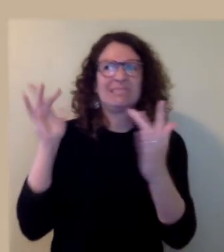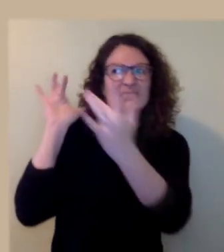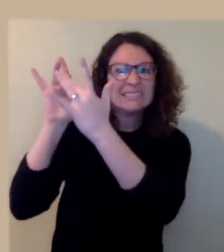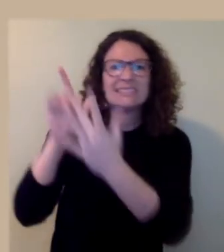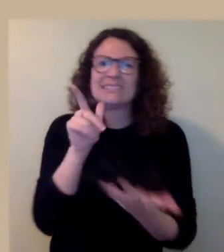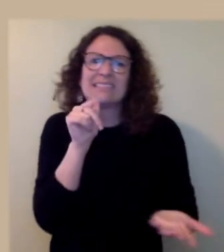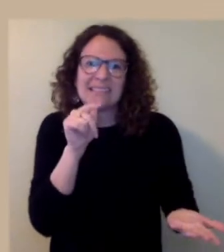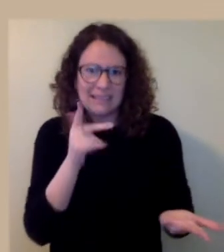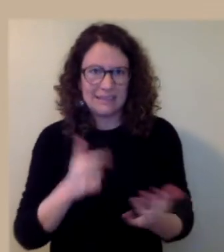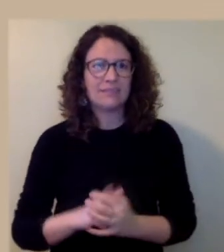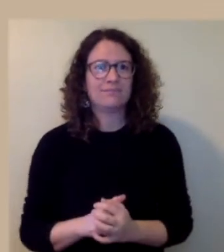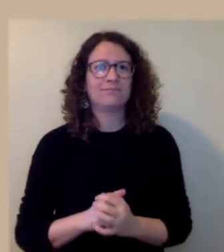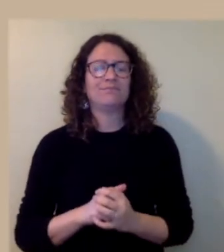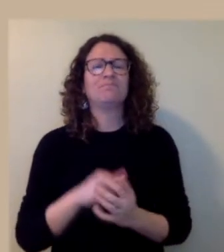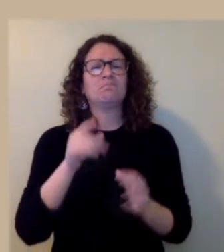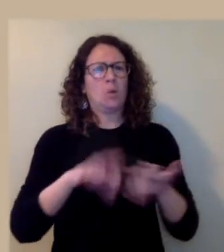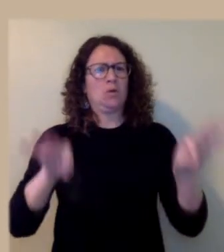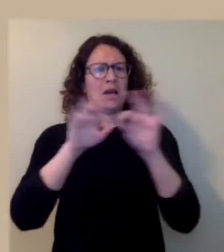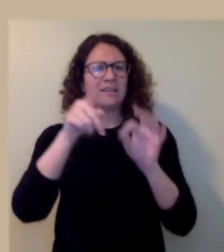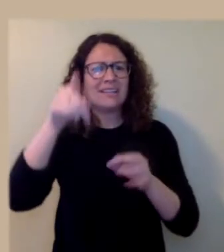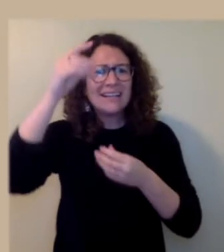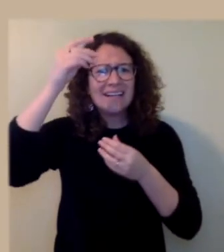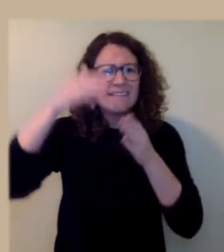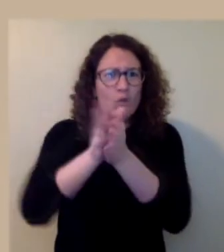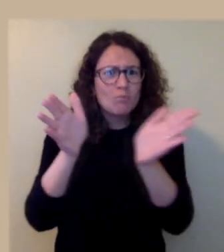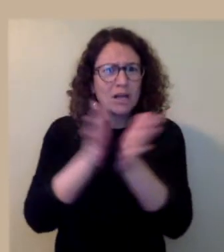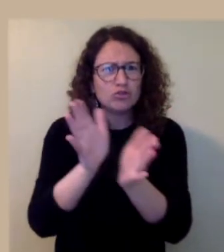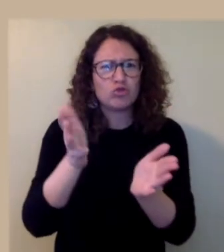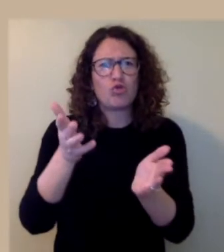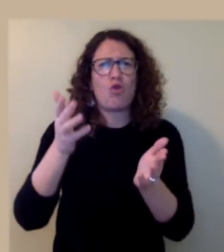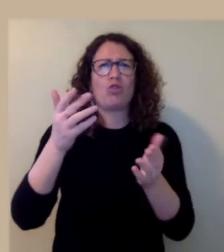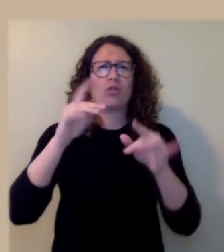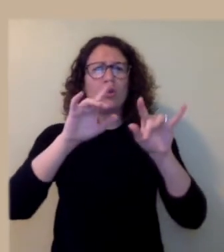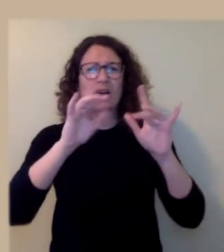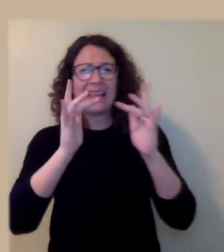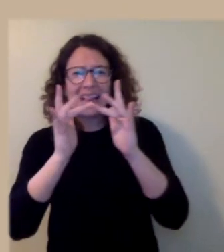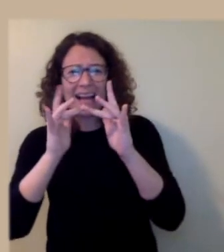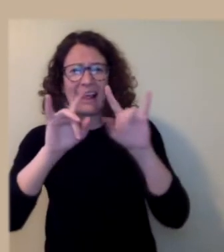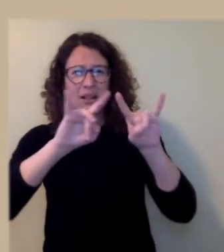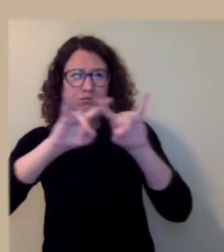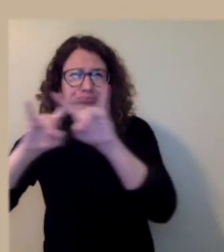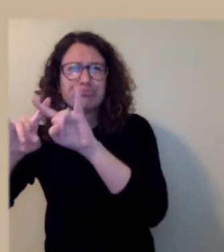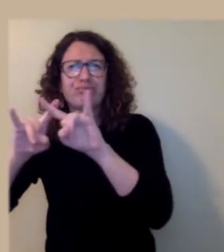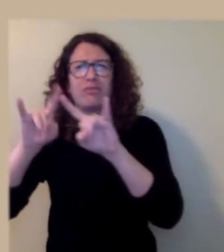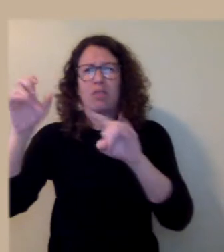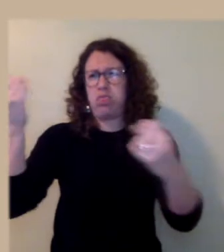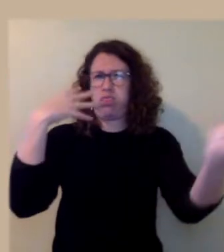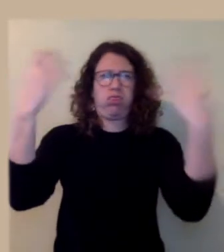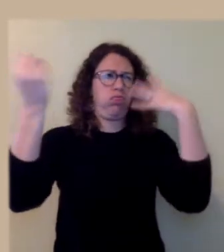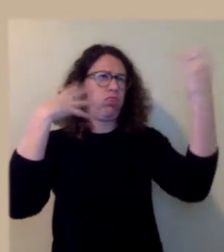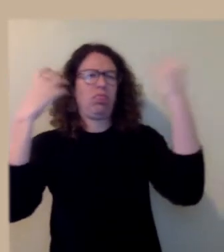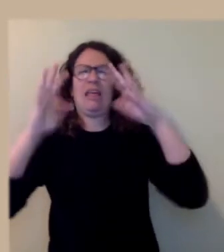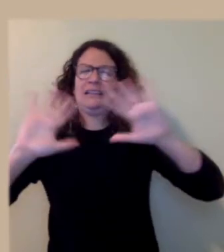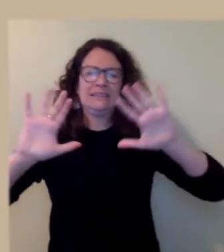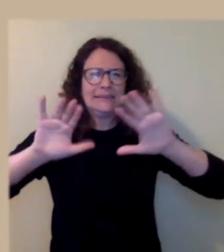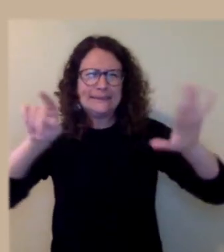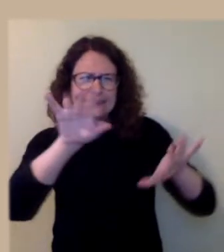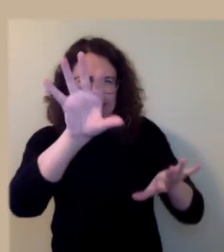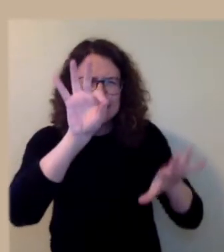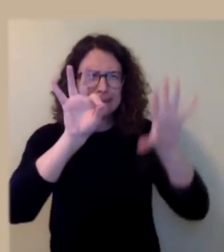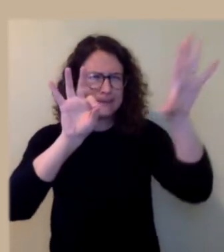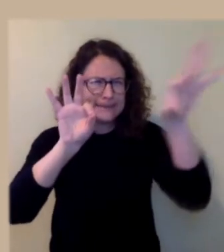Conoce los hechos. Busca información que te ayude a determinar con precisión tu riesgo para que puedas tomar las precauciones